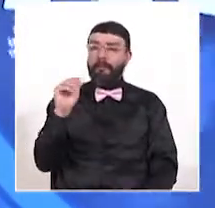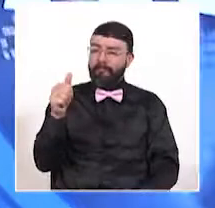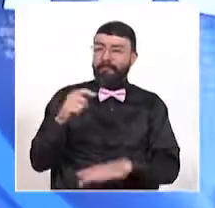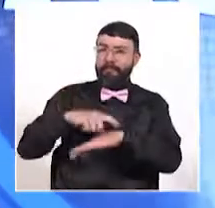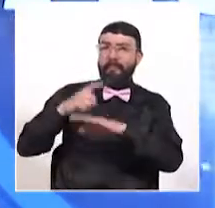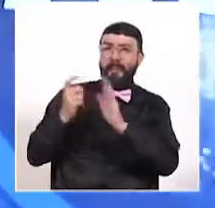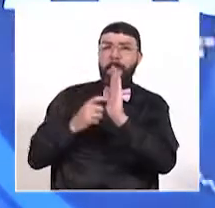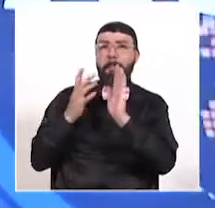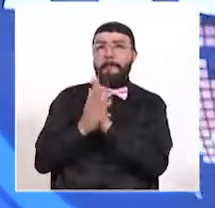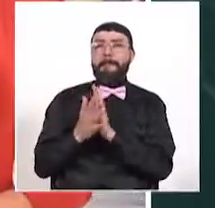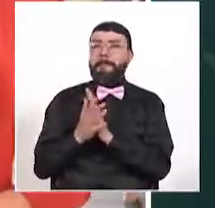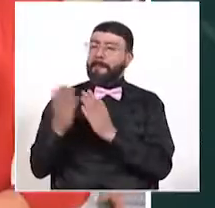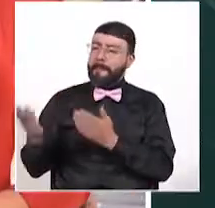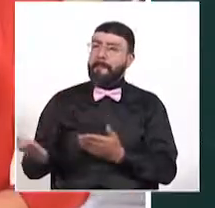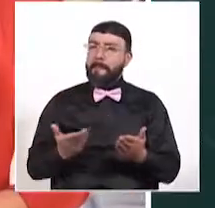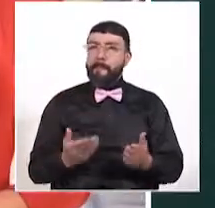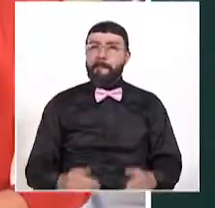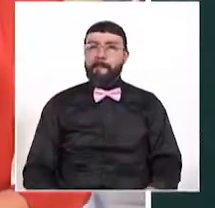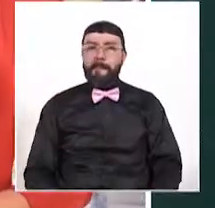esta hora. Laura, muy buenas tardes.